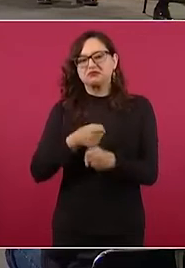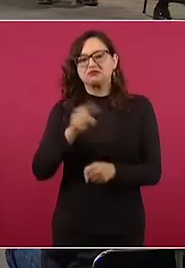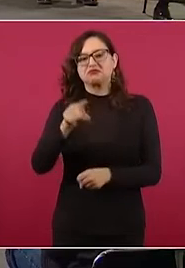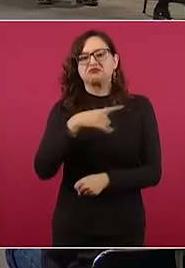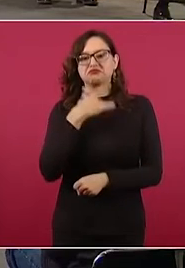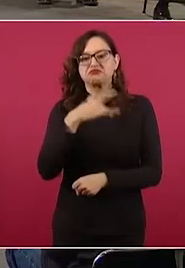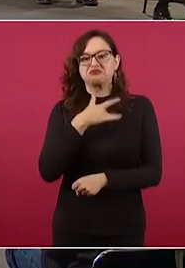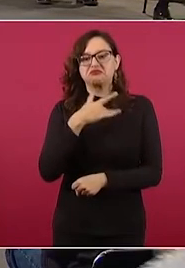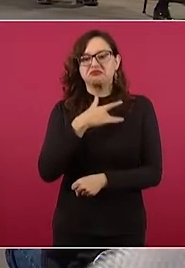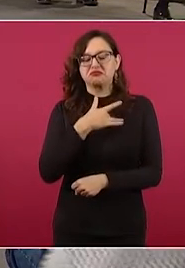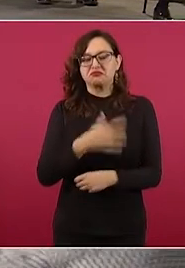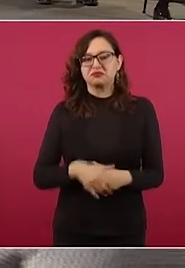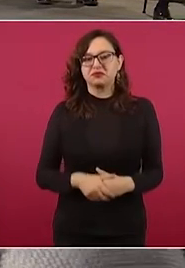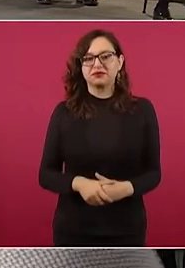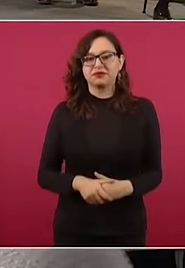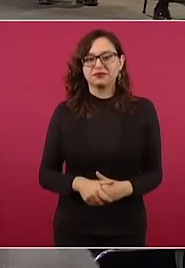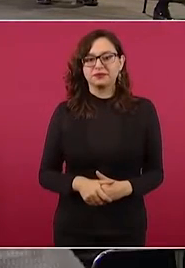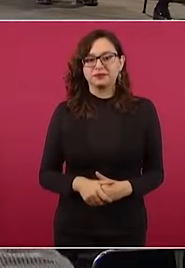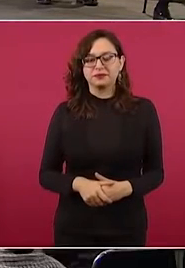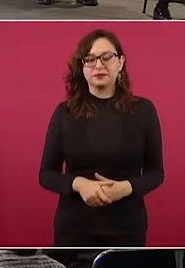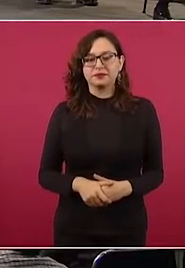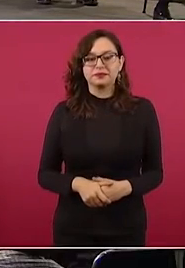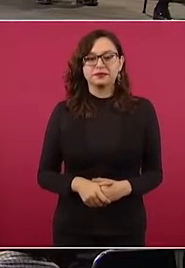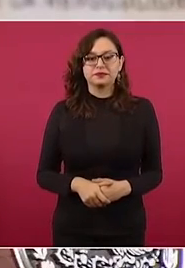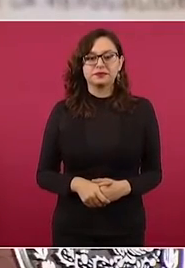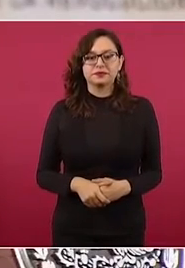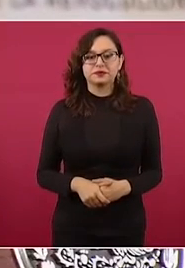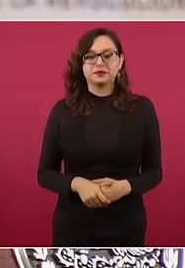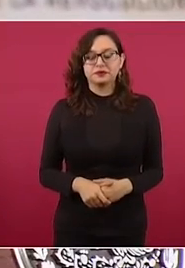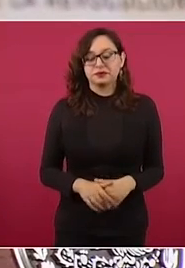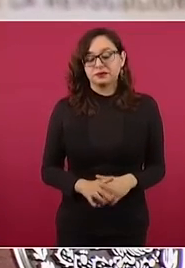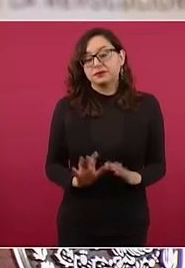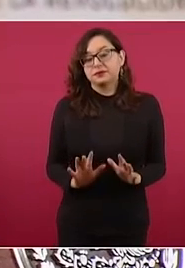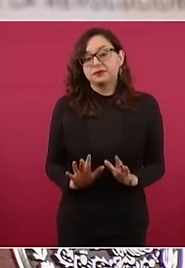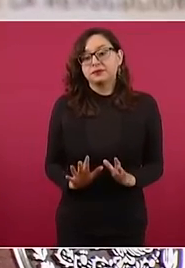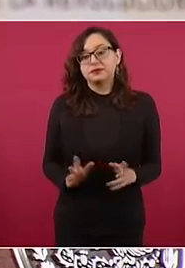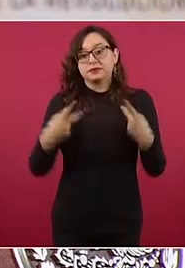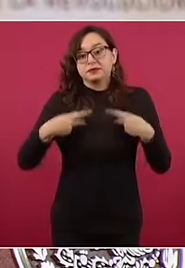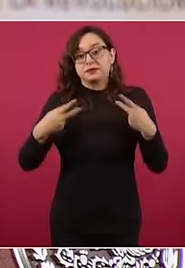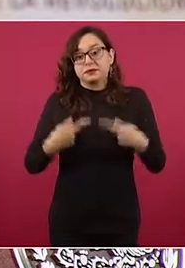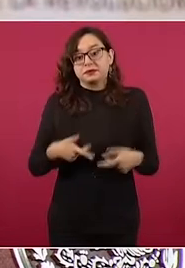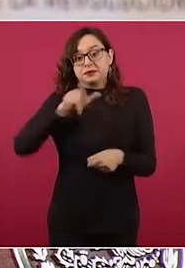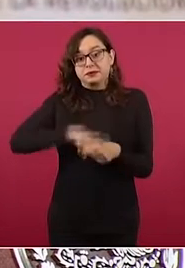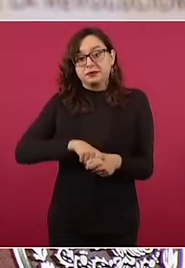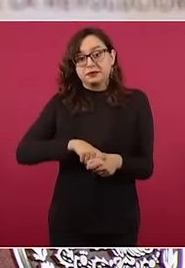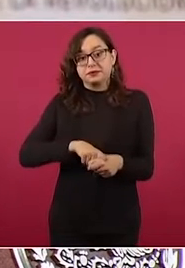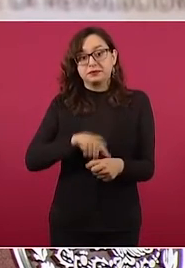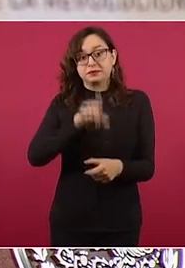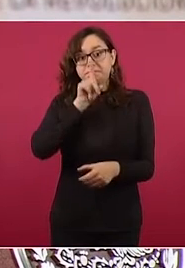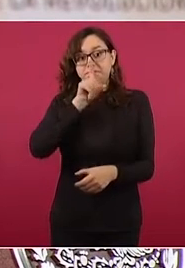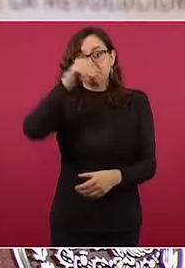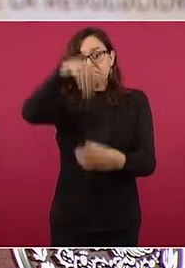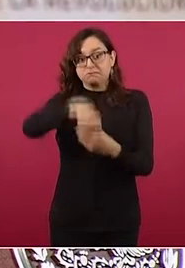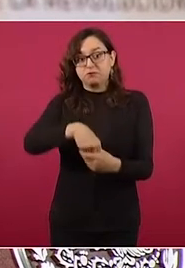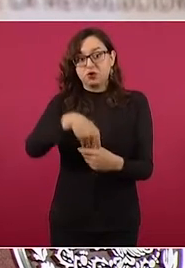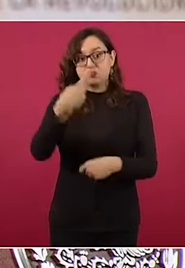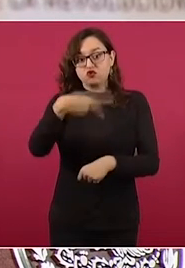Siempre he sido respetuoso de la vida personal de mis adversarios,